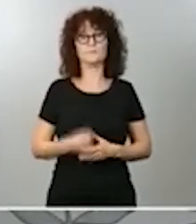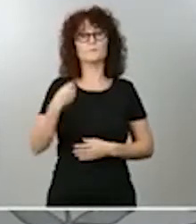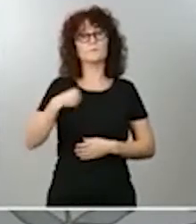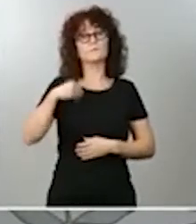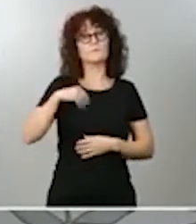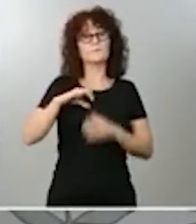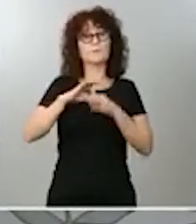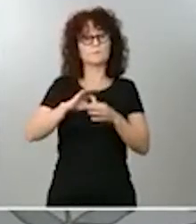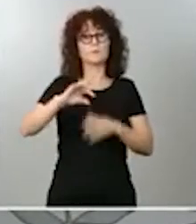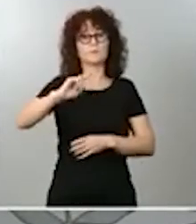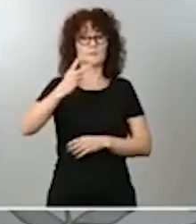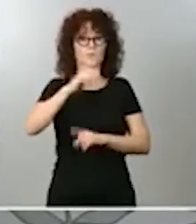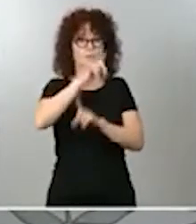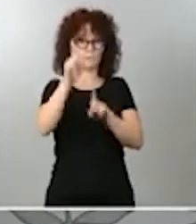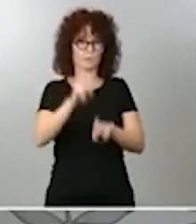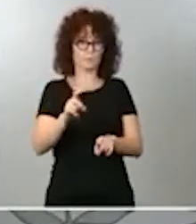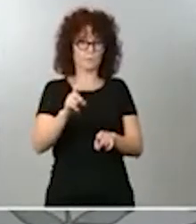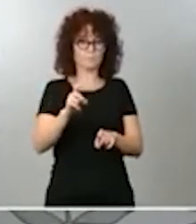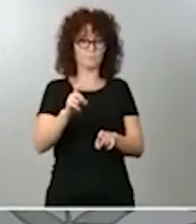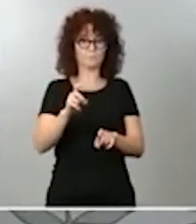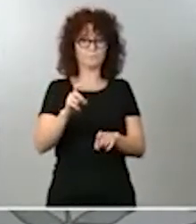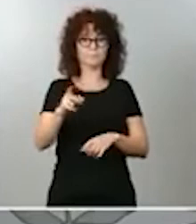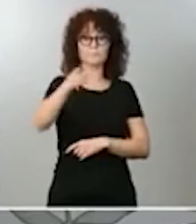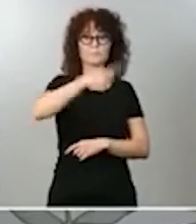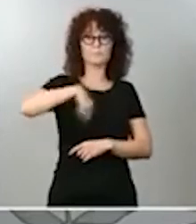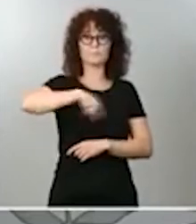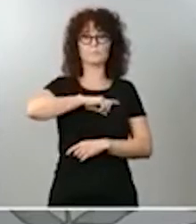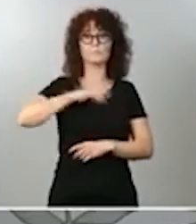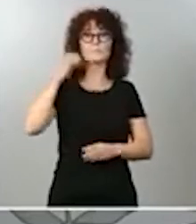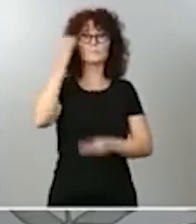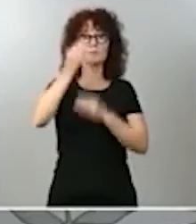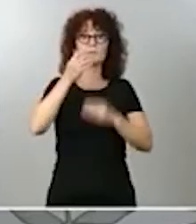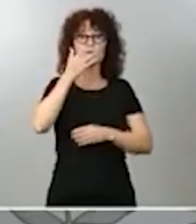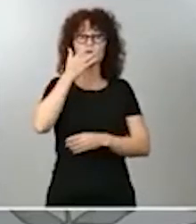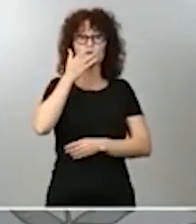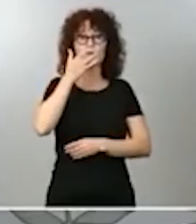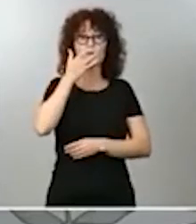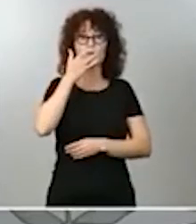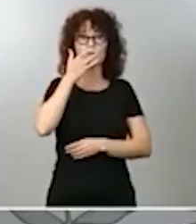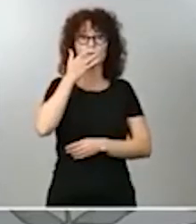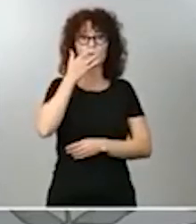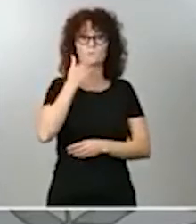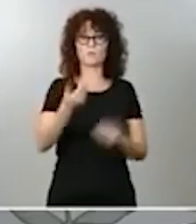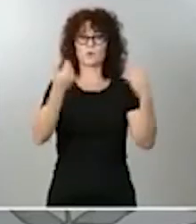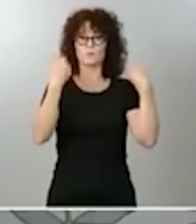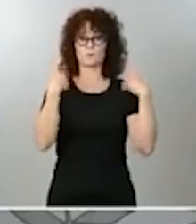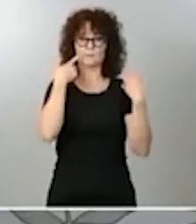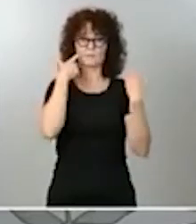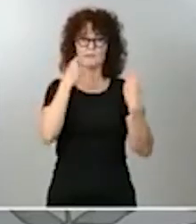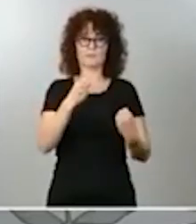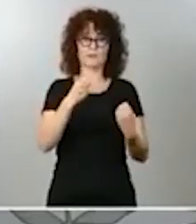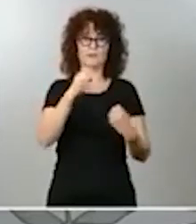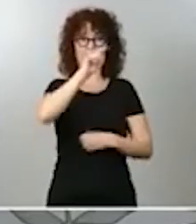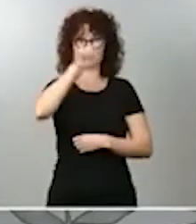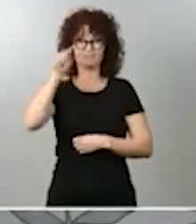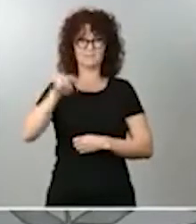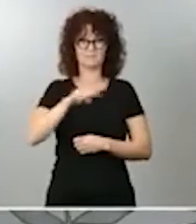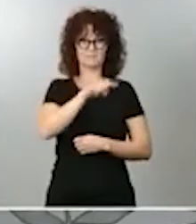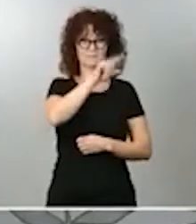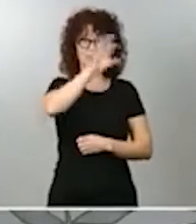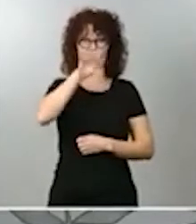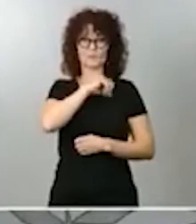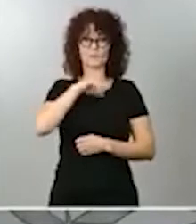consideramos que, cuando las autoridades sanitarias autonómicas están adoptando medidas respecto a la disminución de la movilidad,